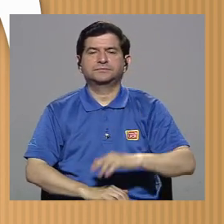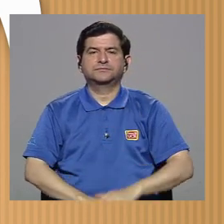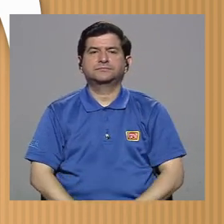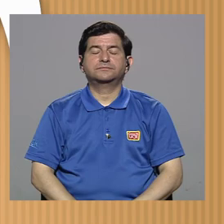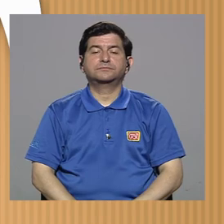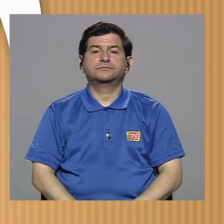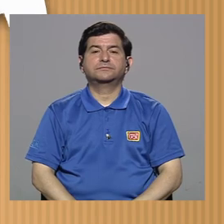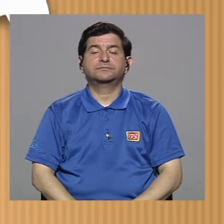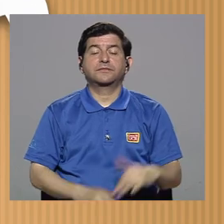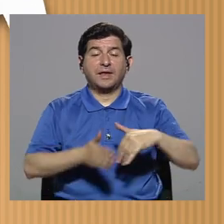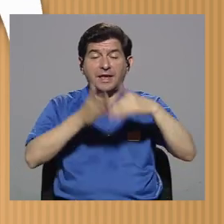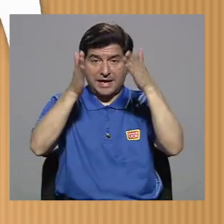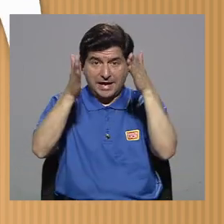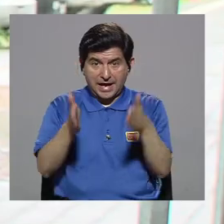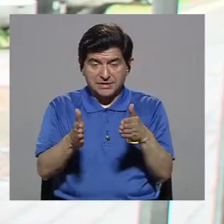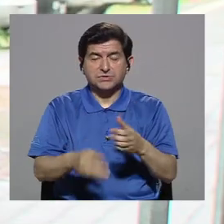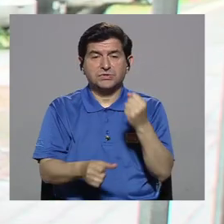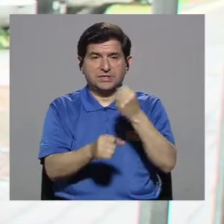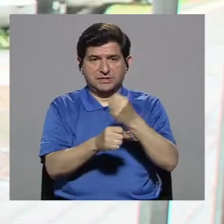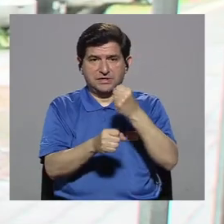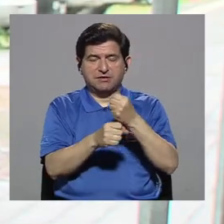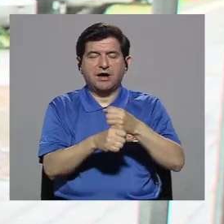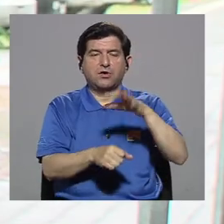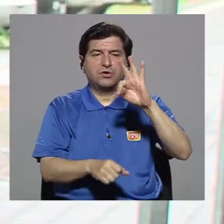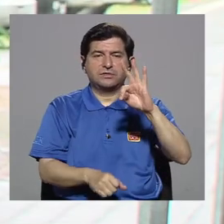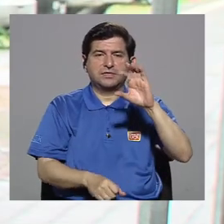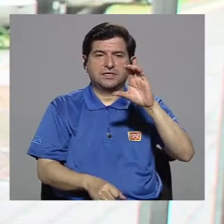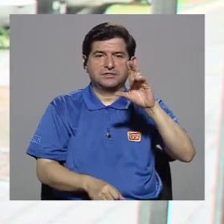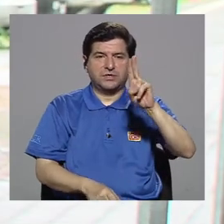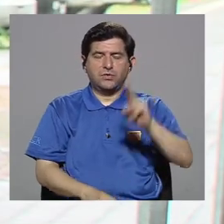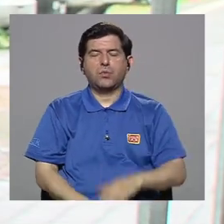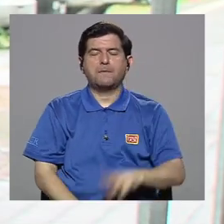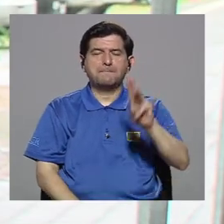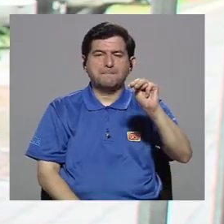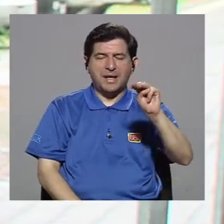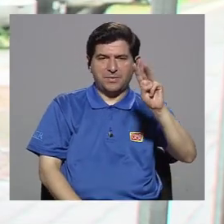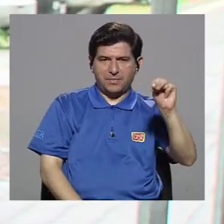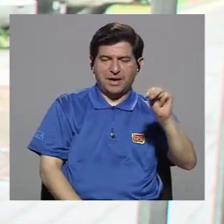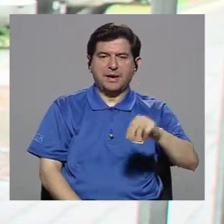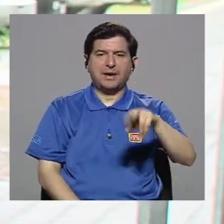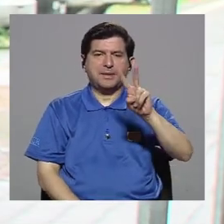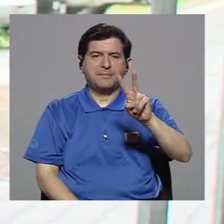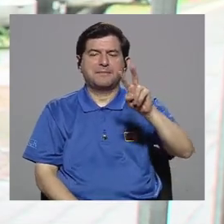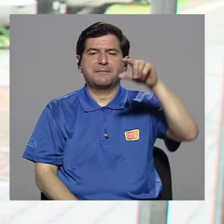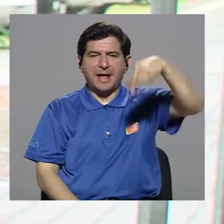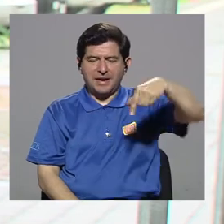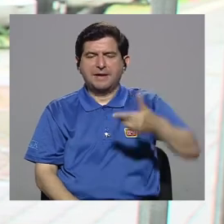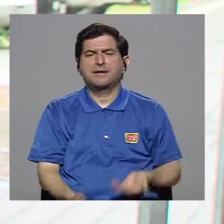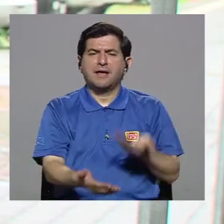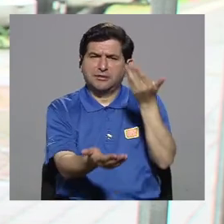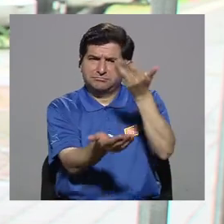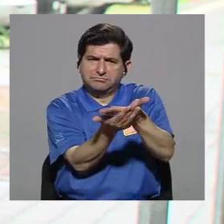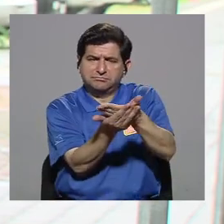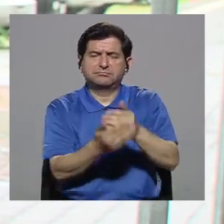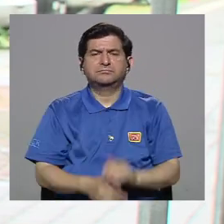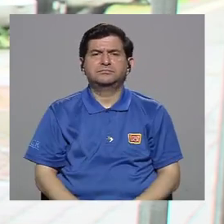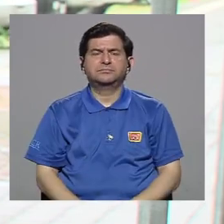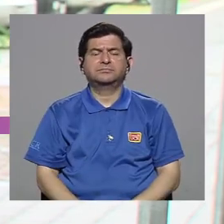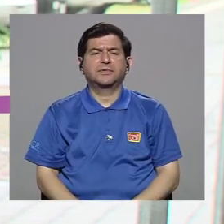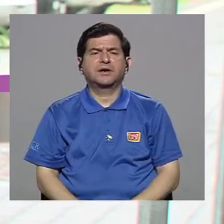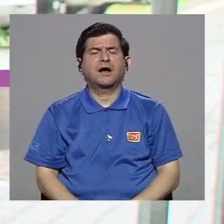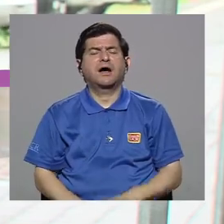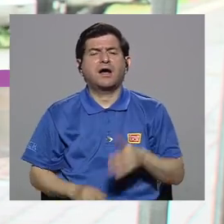contexto de las migraciones en Costa Rica. Unos estudiantes del trabajo comunal, Marbel Muñoz y Valeria